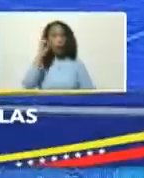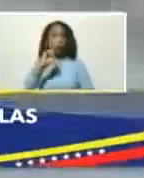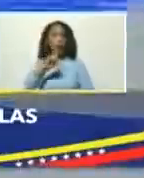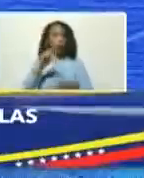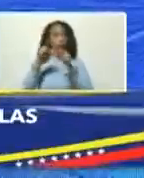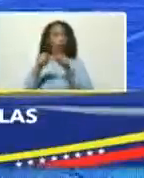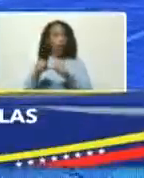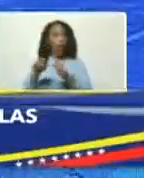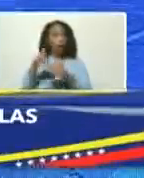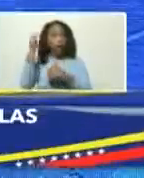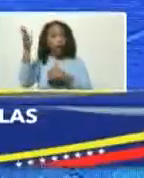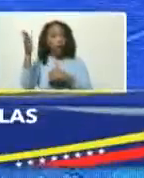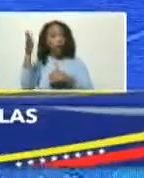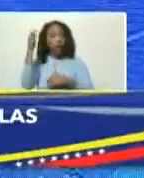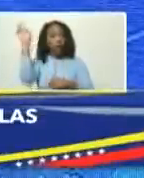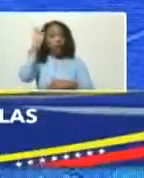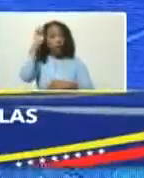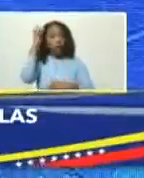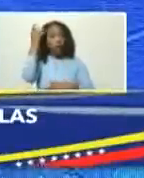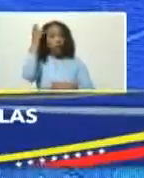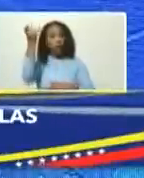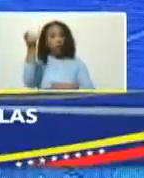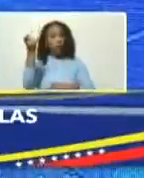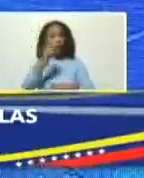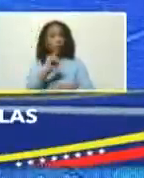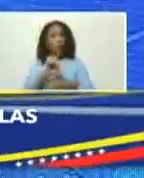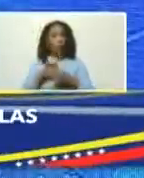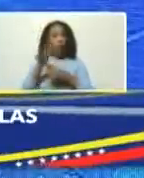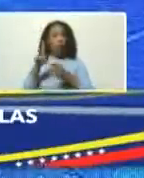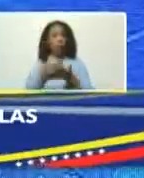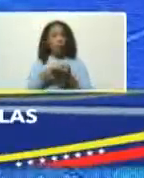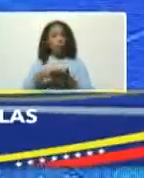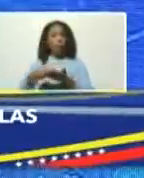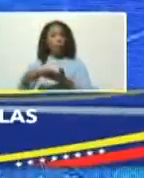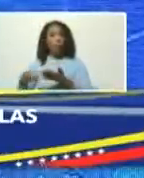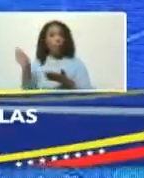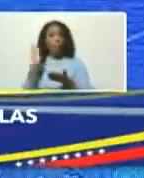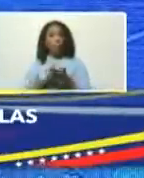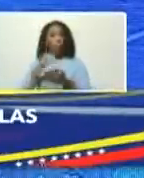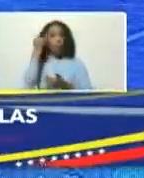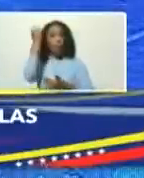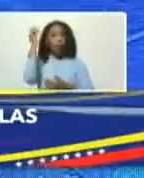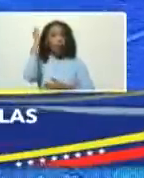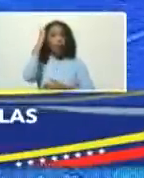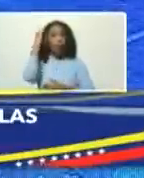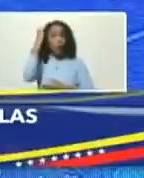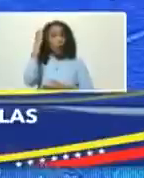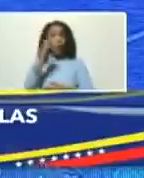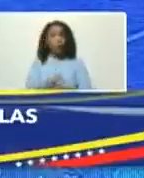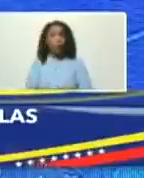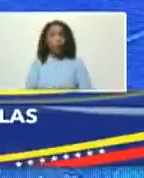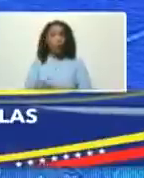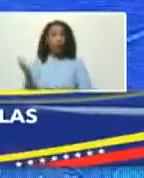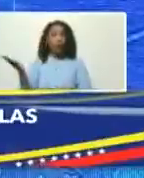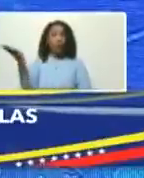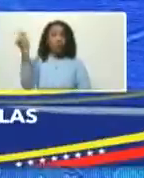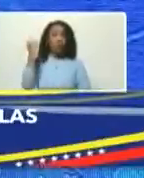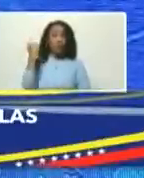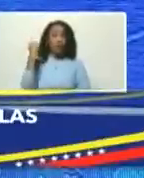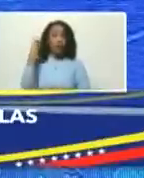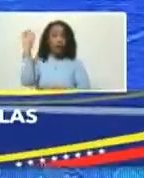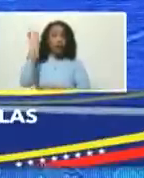por fuera por razones ideológicas no te sigas dejando arrastrar a posiciones ideológicas de Europa vengan para Venezuela